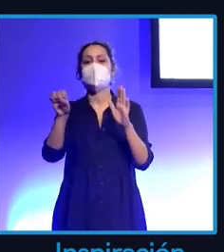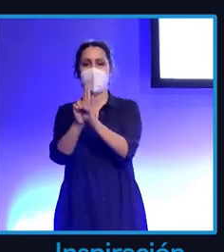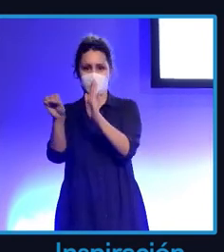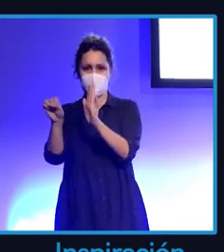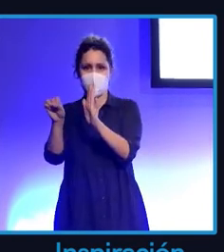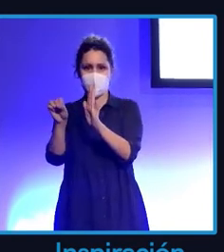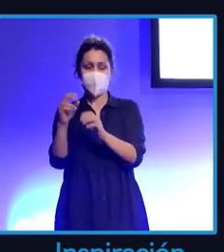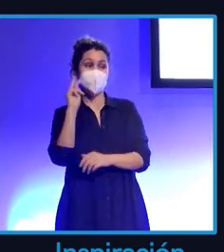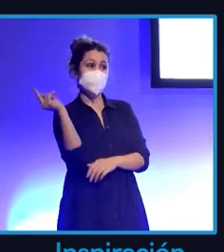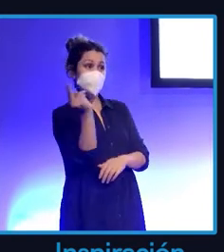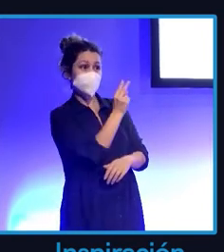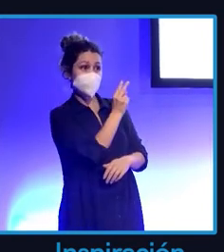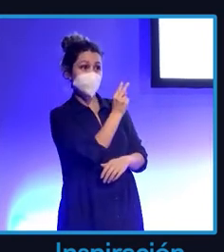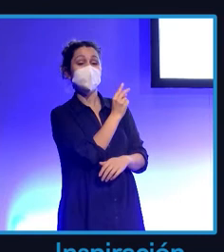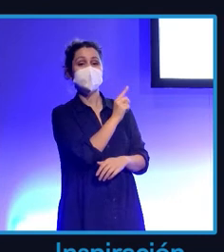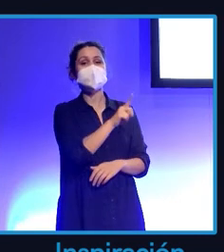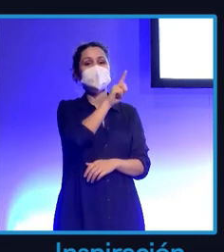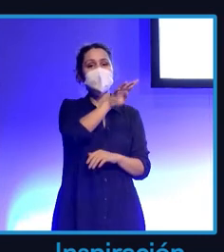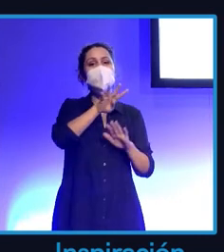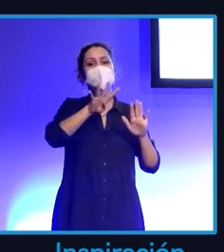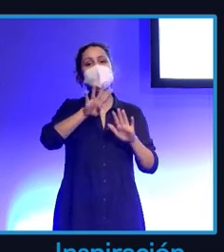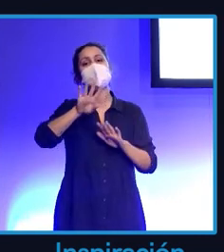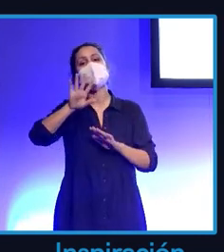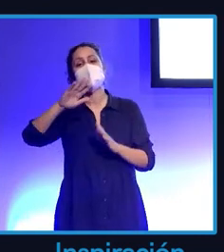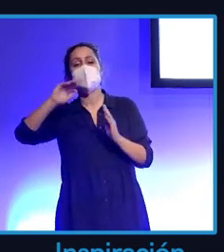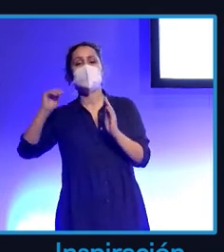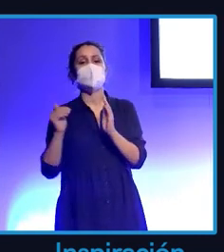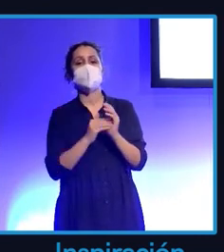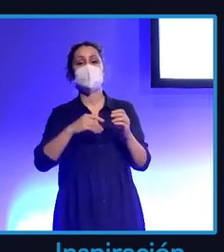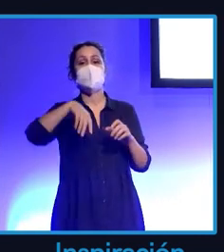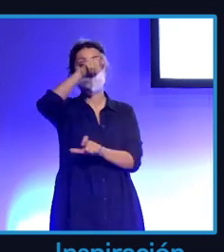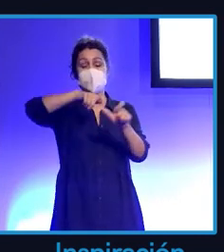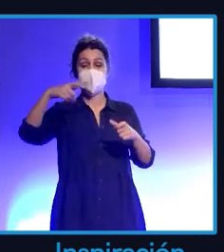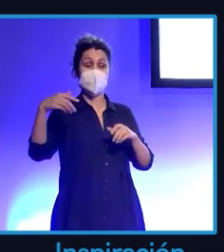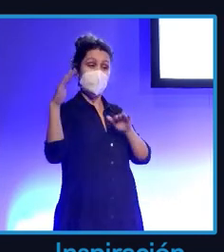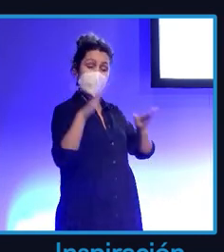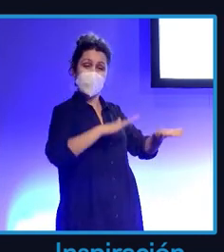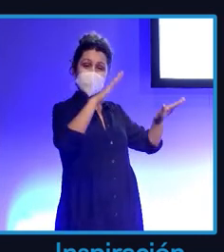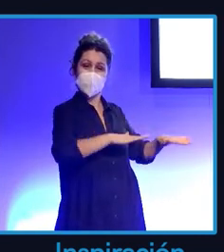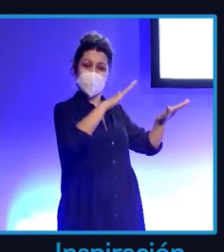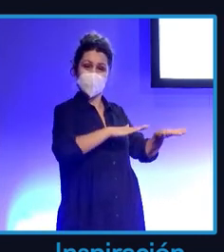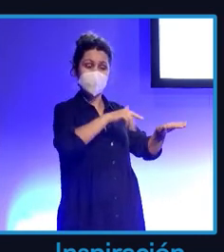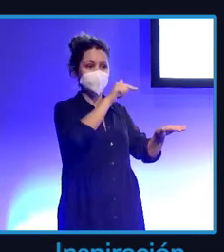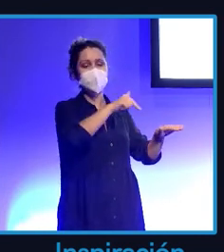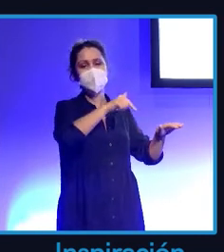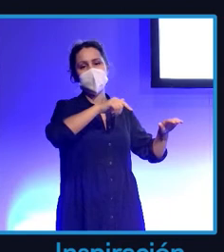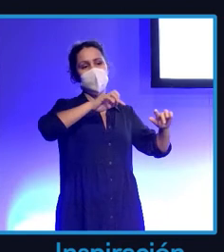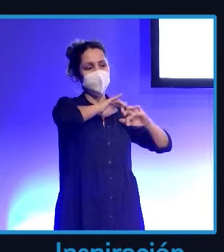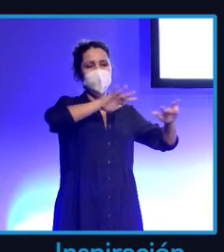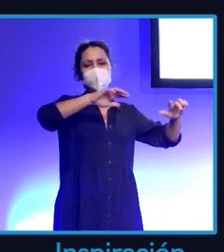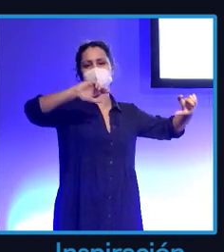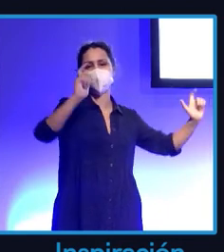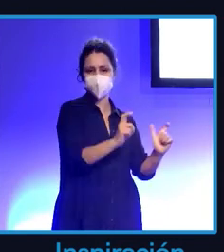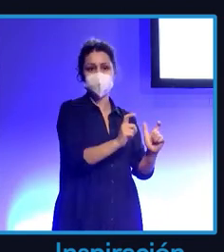muy bien, tiene 195.000 seguidores y un engagement de 1,24%. Esto es un engagement muy bajo. Es un engagement con el que yo